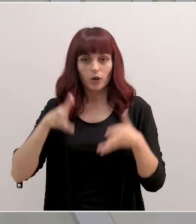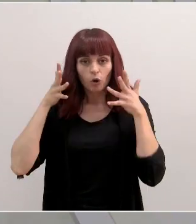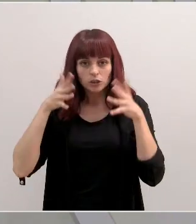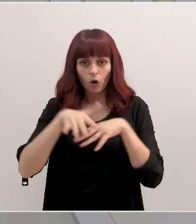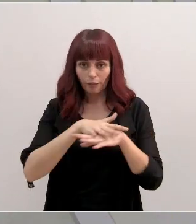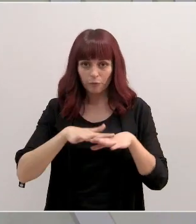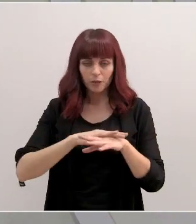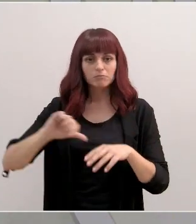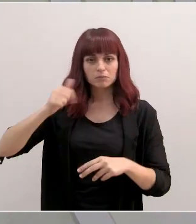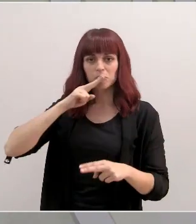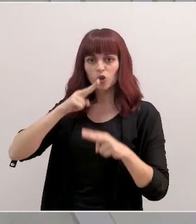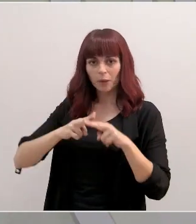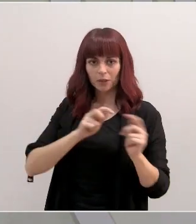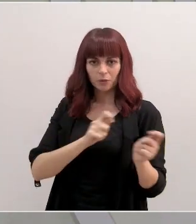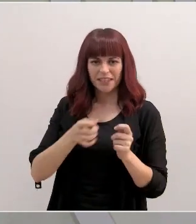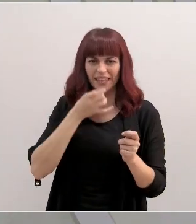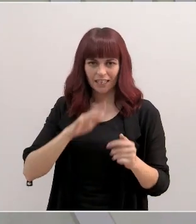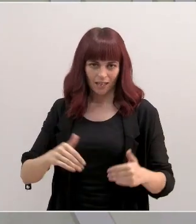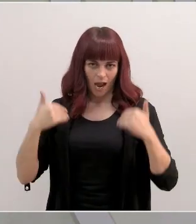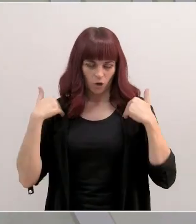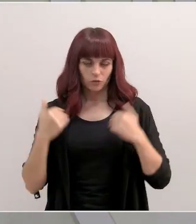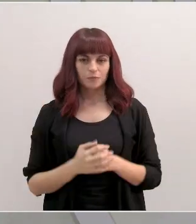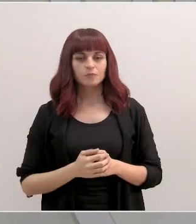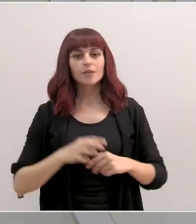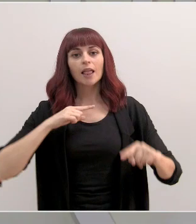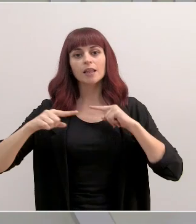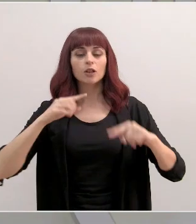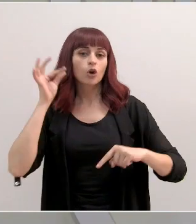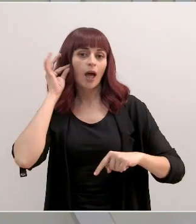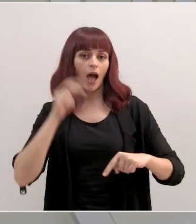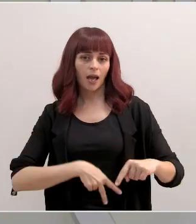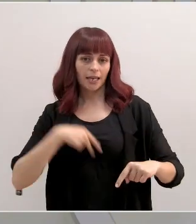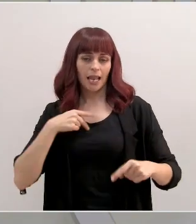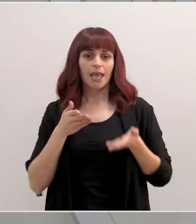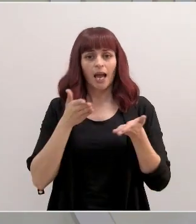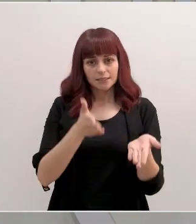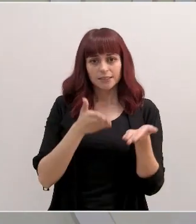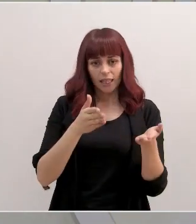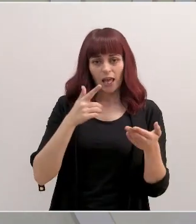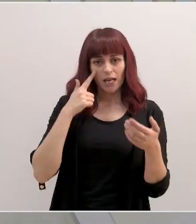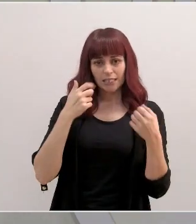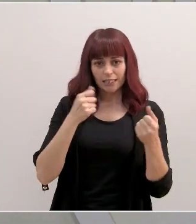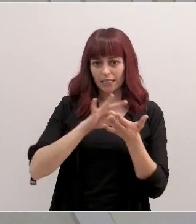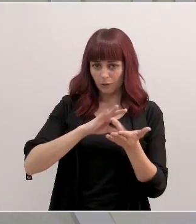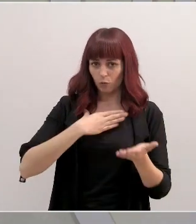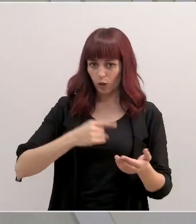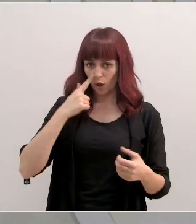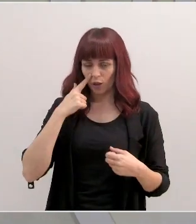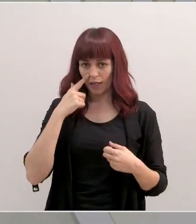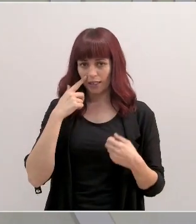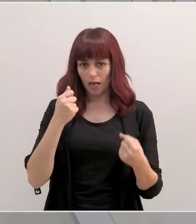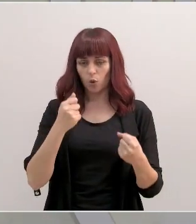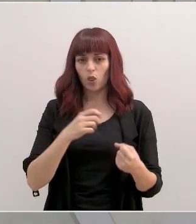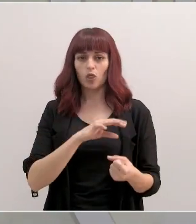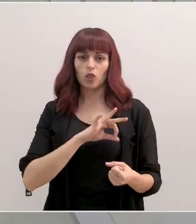ha aprobado el nombramiento de los siguientes cargos. Como directora general de Asistencia Sanitaria del Servicio Murciano de Salud, doña